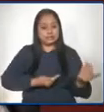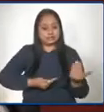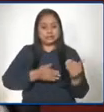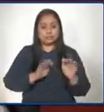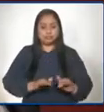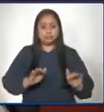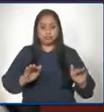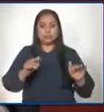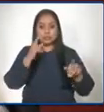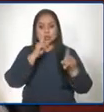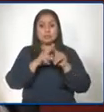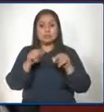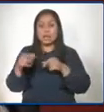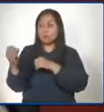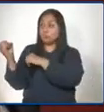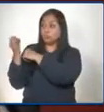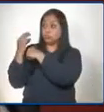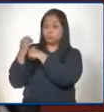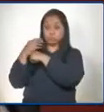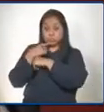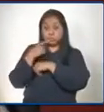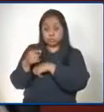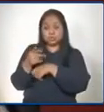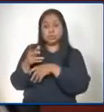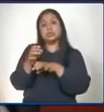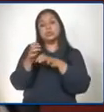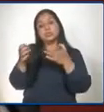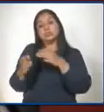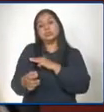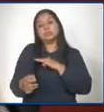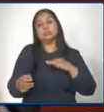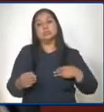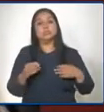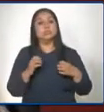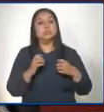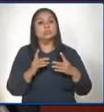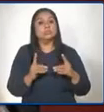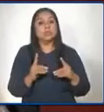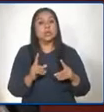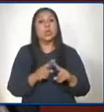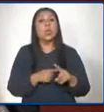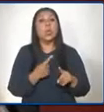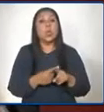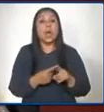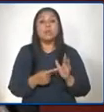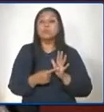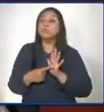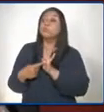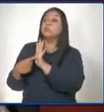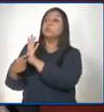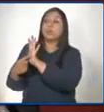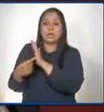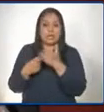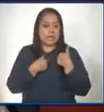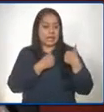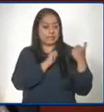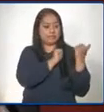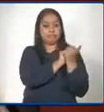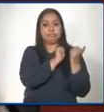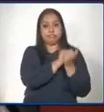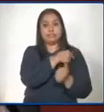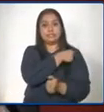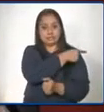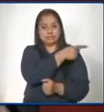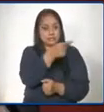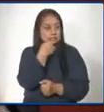Y es a cuenta de ello que el Ministerio de Salud, cuando hace sugerencias, la hace acompañado de estos cuerpos